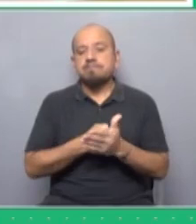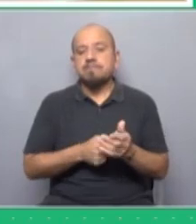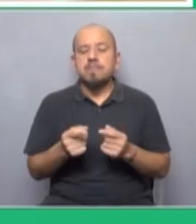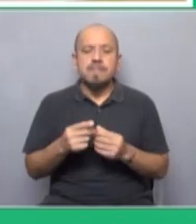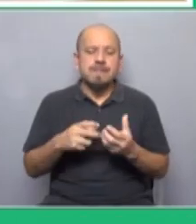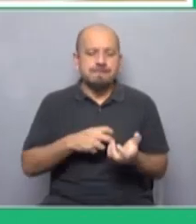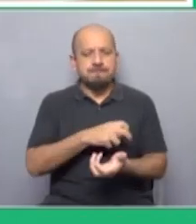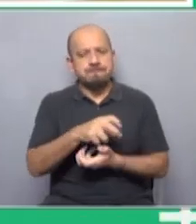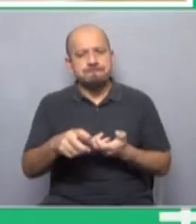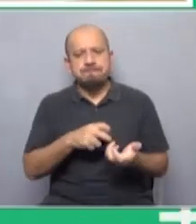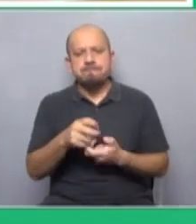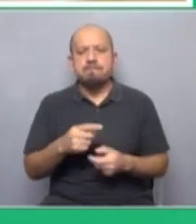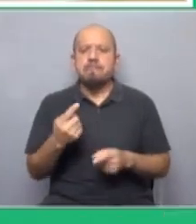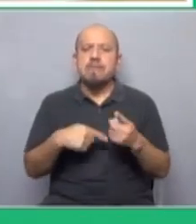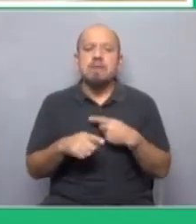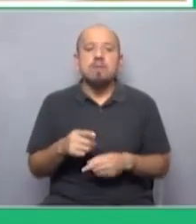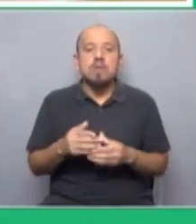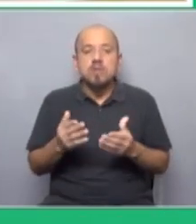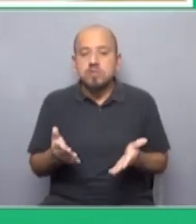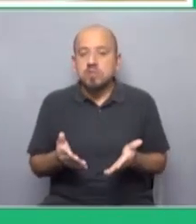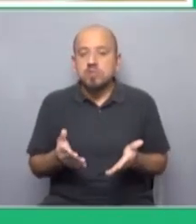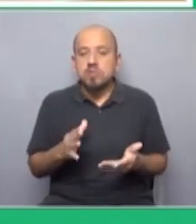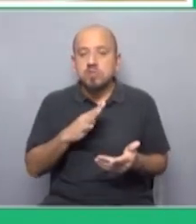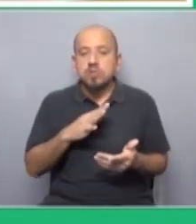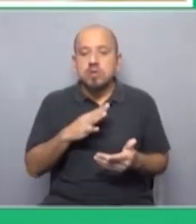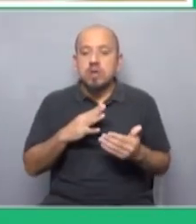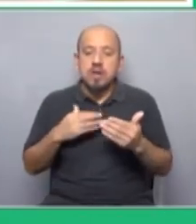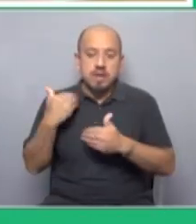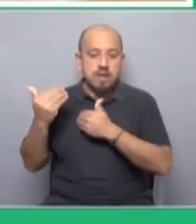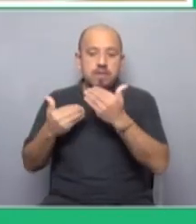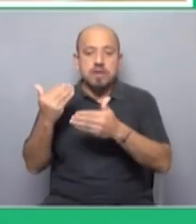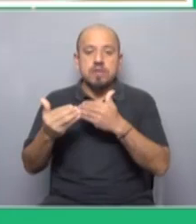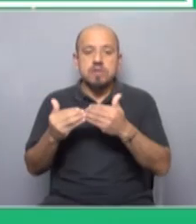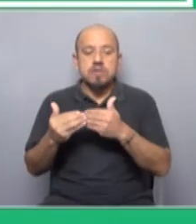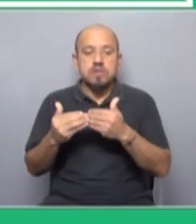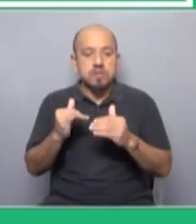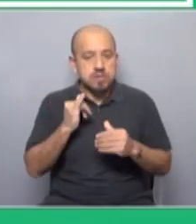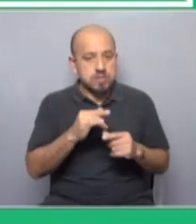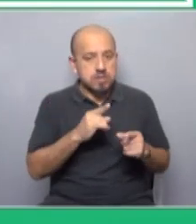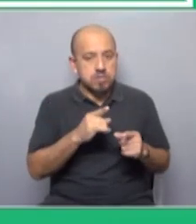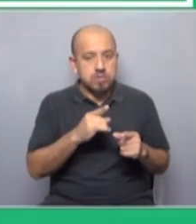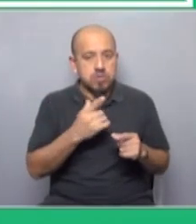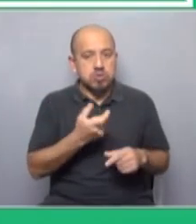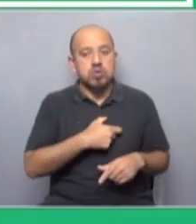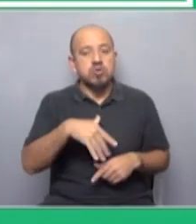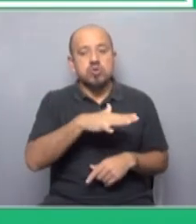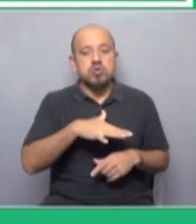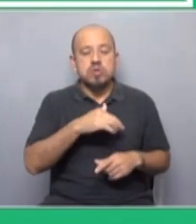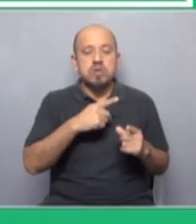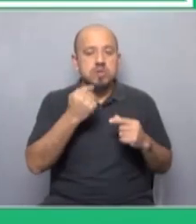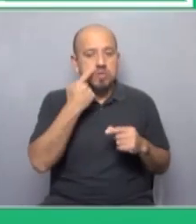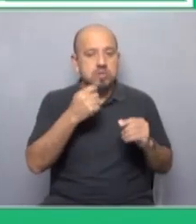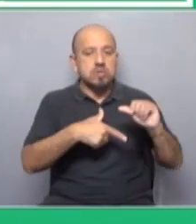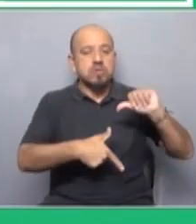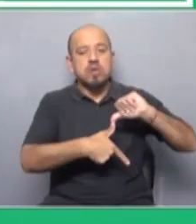complicada sin embargo no podemos desconocer los avances que se han tenido estamos hablando perdón Gordaña de sociedades muy machistas como las